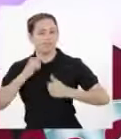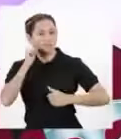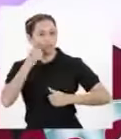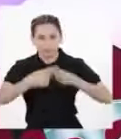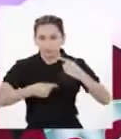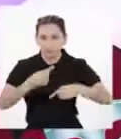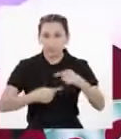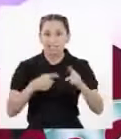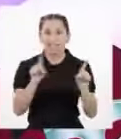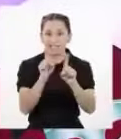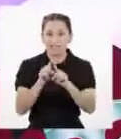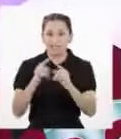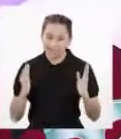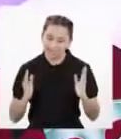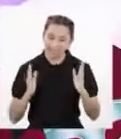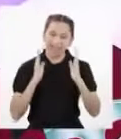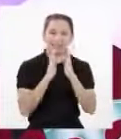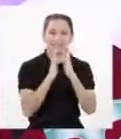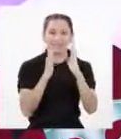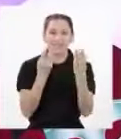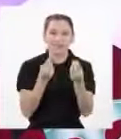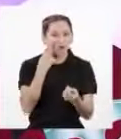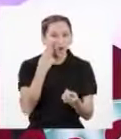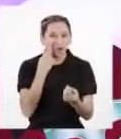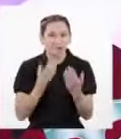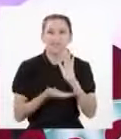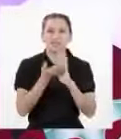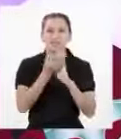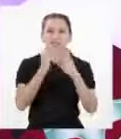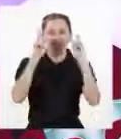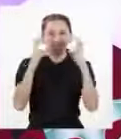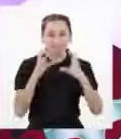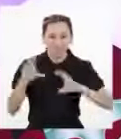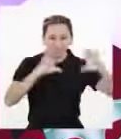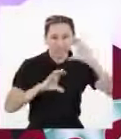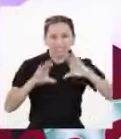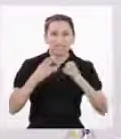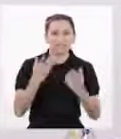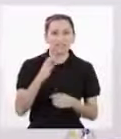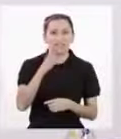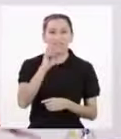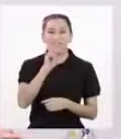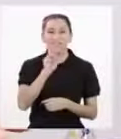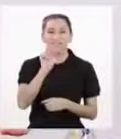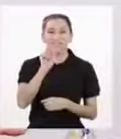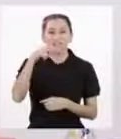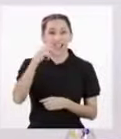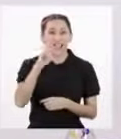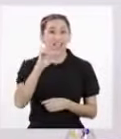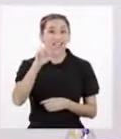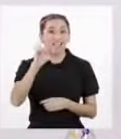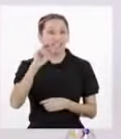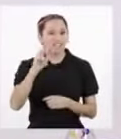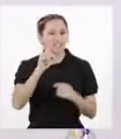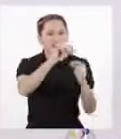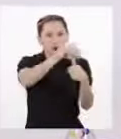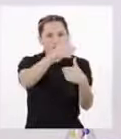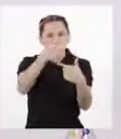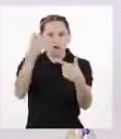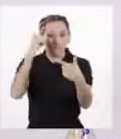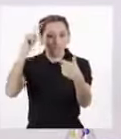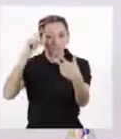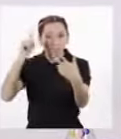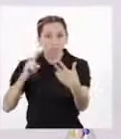acercarnos más al quehacer científico Como Watson, Crick y Franklin Y por qué no, quizás podamos